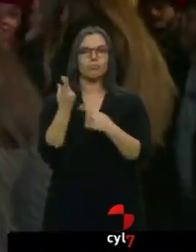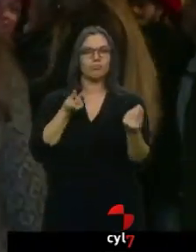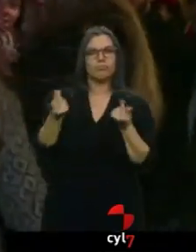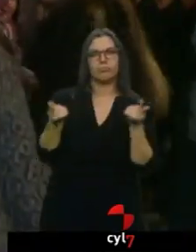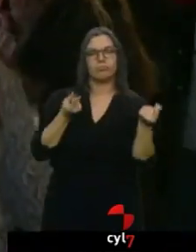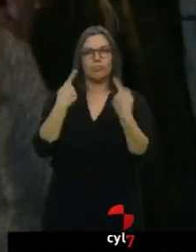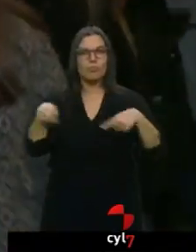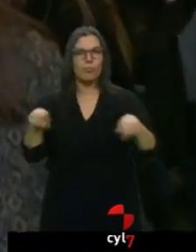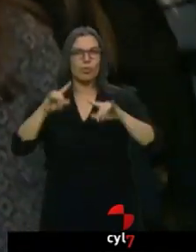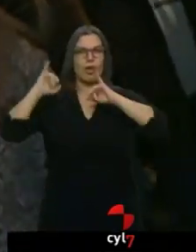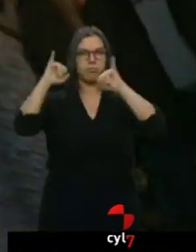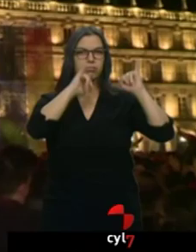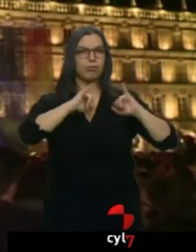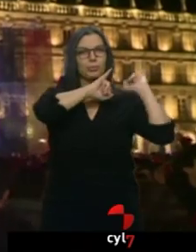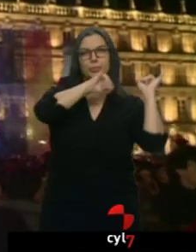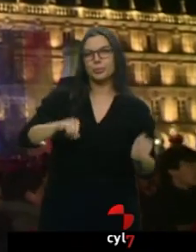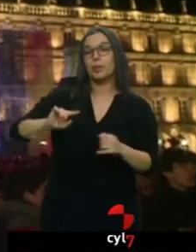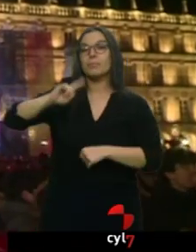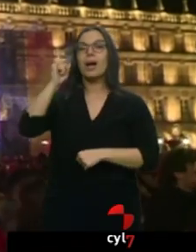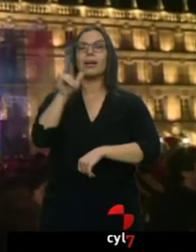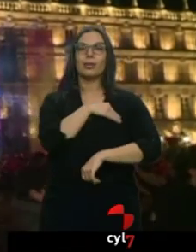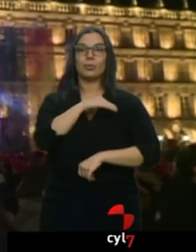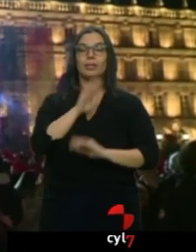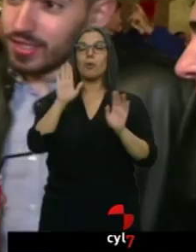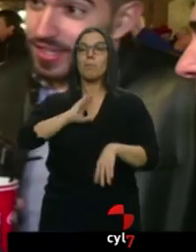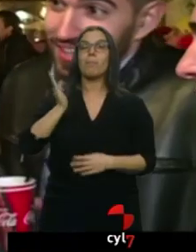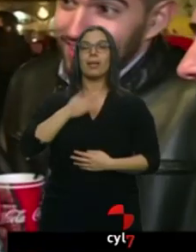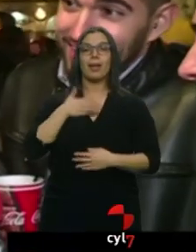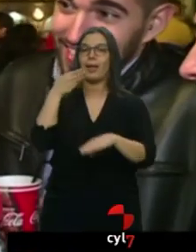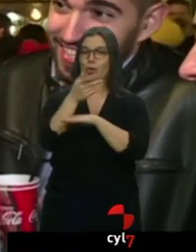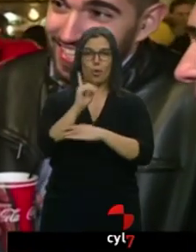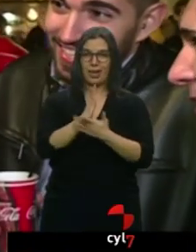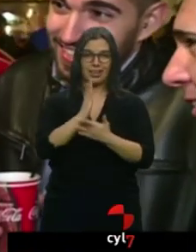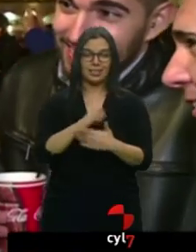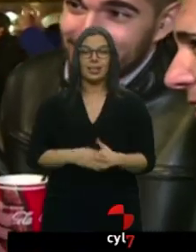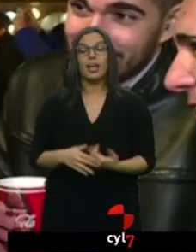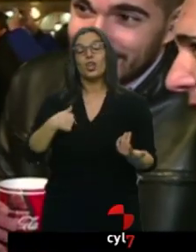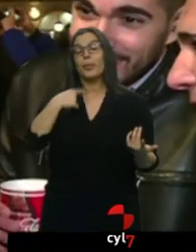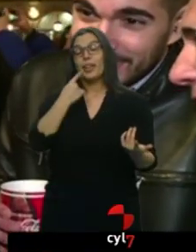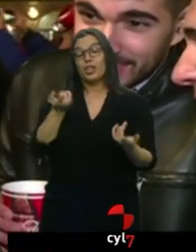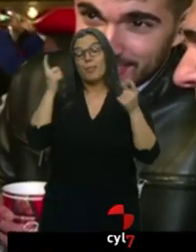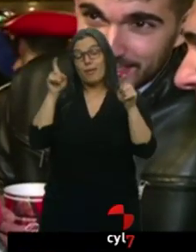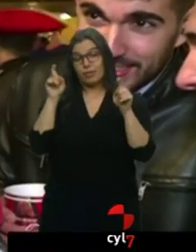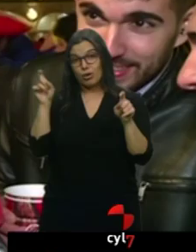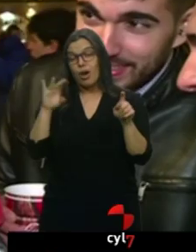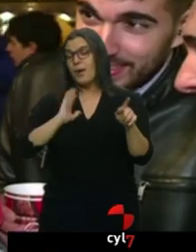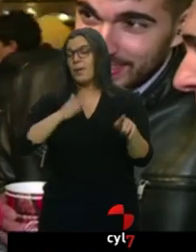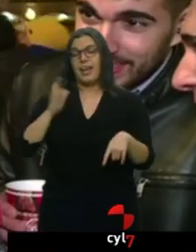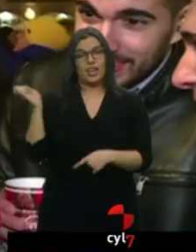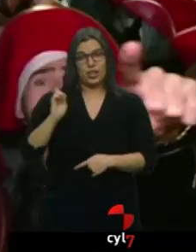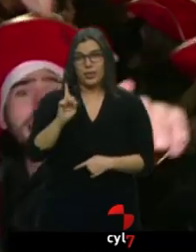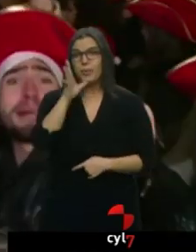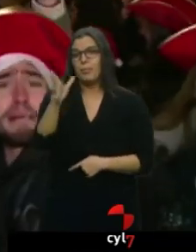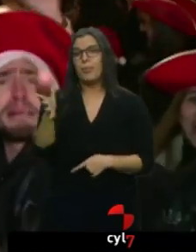todo para estudiantes. Aunque eso sí, mañana no los esperen en las clases. Y le hemos dicho a nuestro profesor que mañana no venimos porque íbamos a la nochevieja